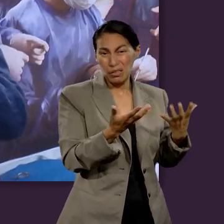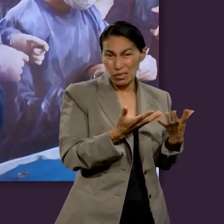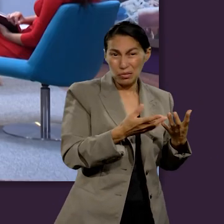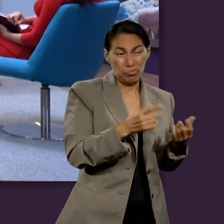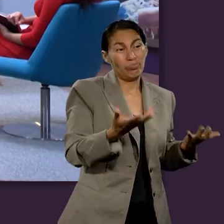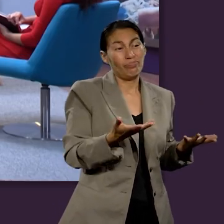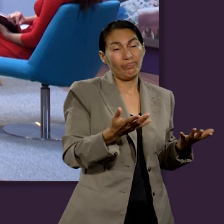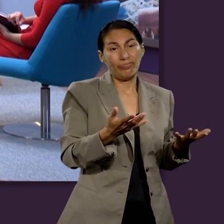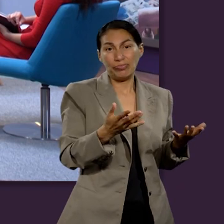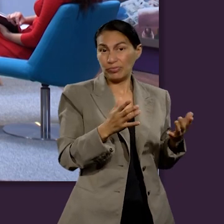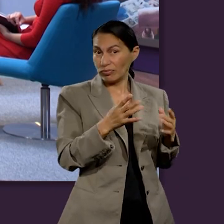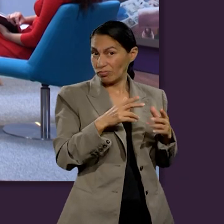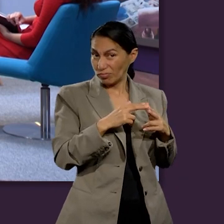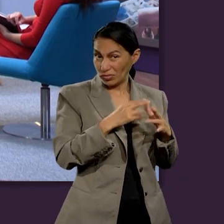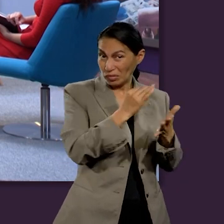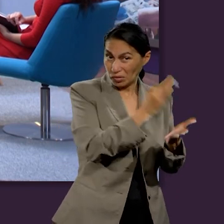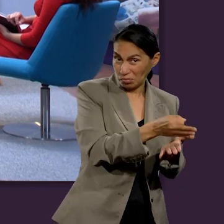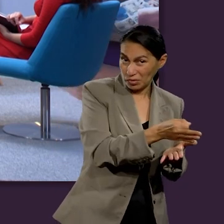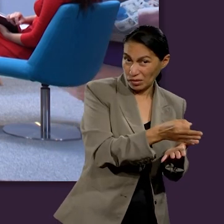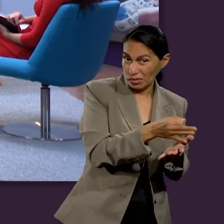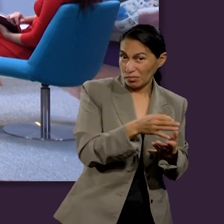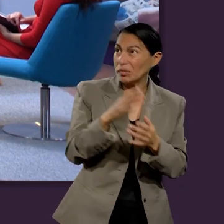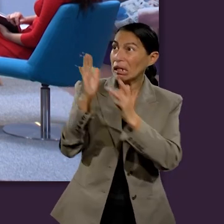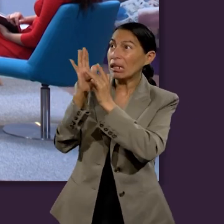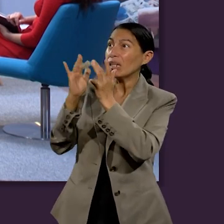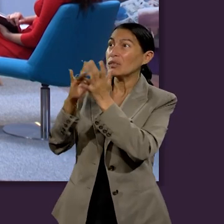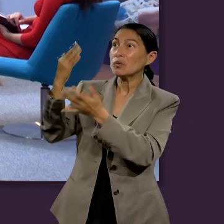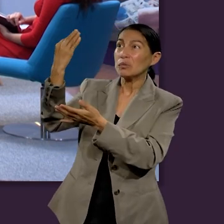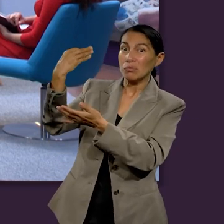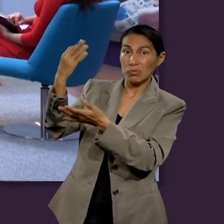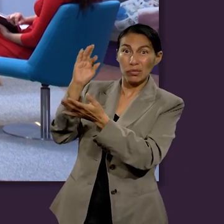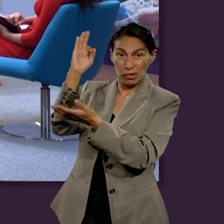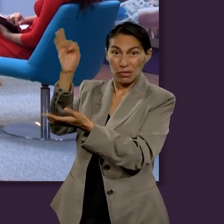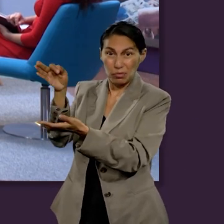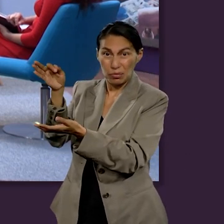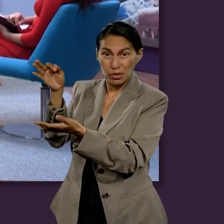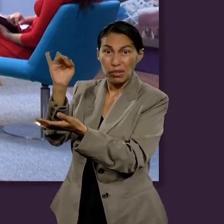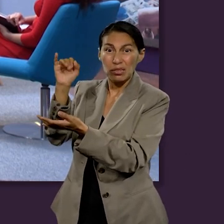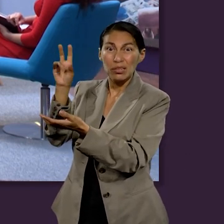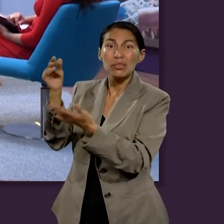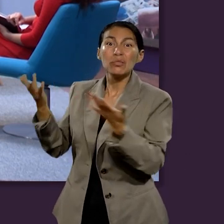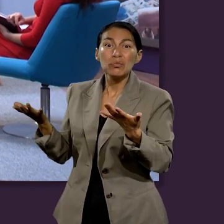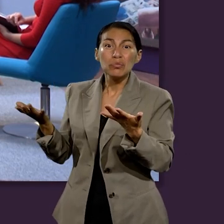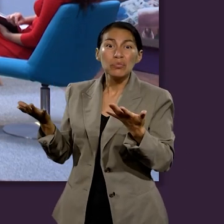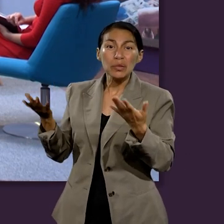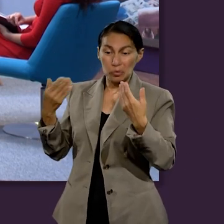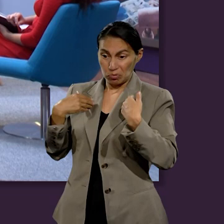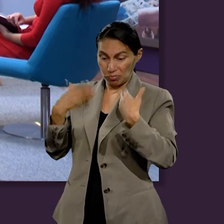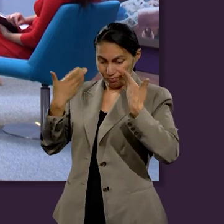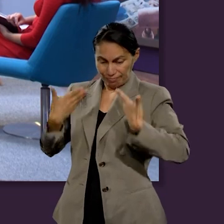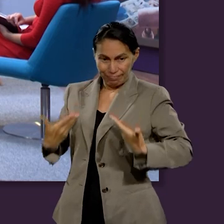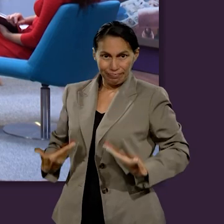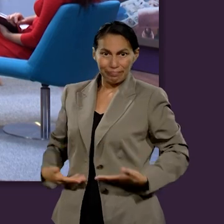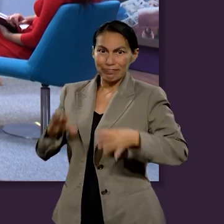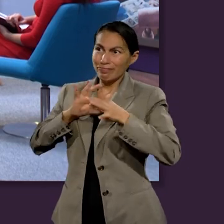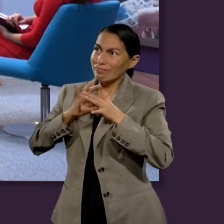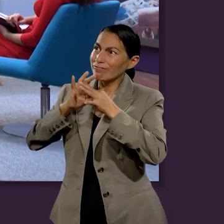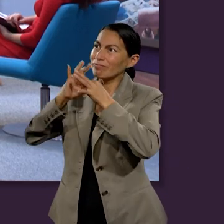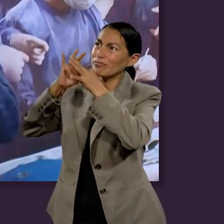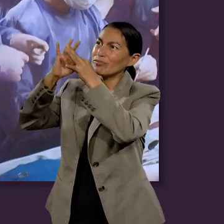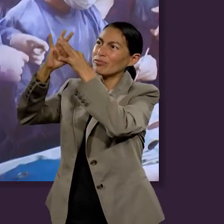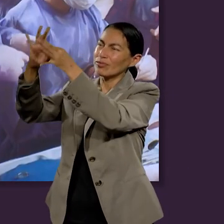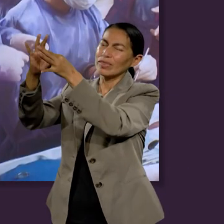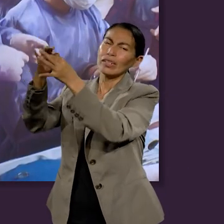propias cosas, o por el contrario, aceptar la invitación de Jesús. Pero no es suficiente. Hay que vestir la ropa